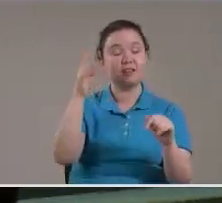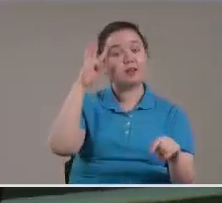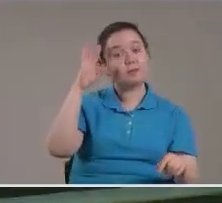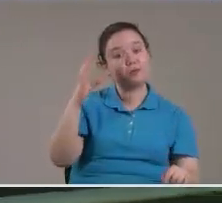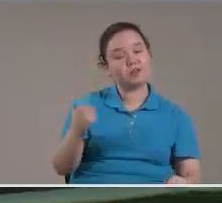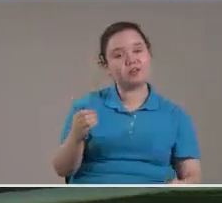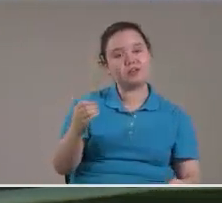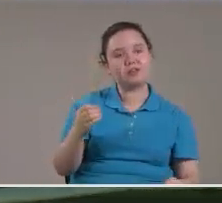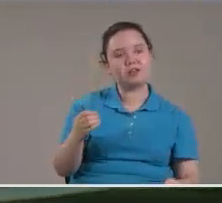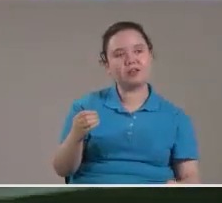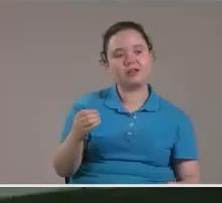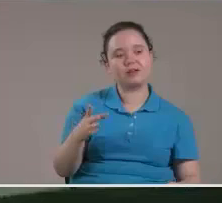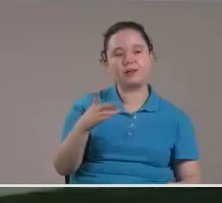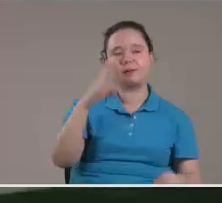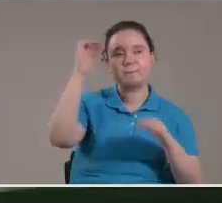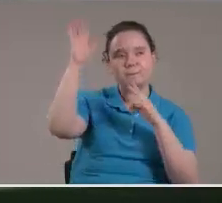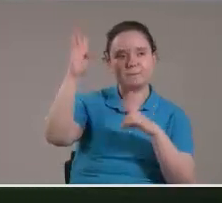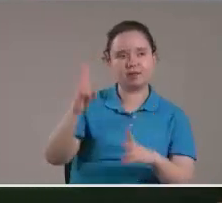Pues